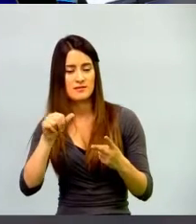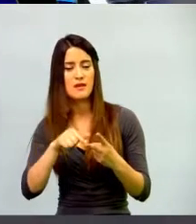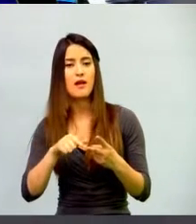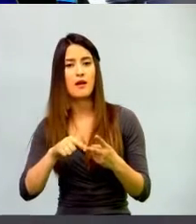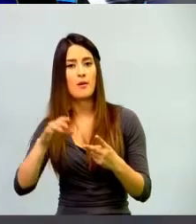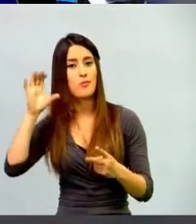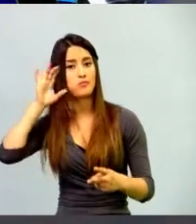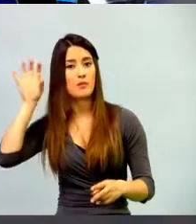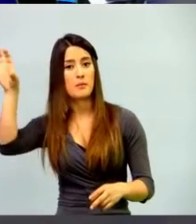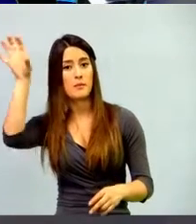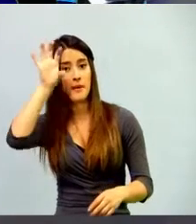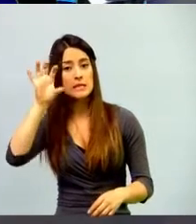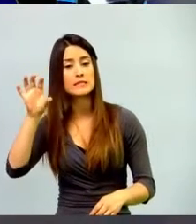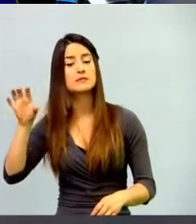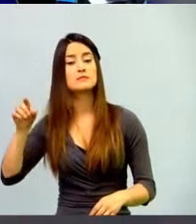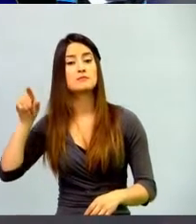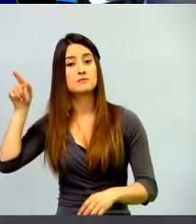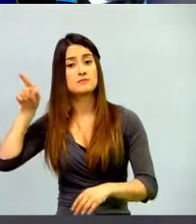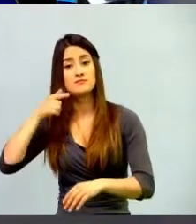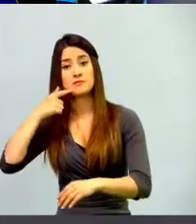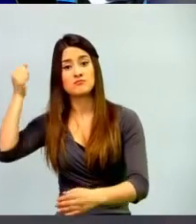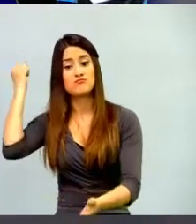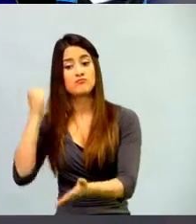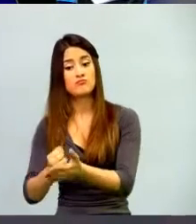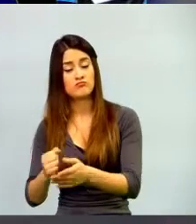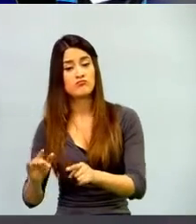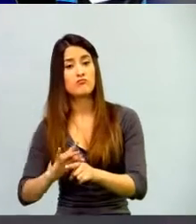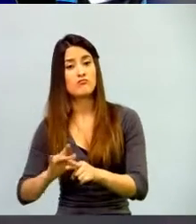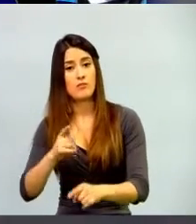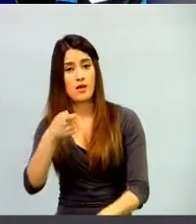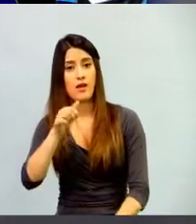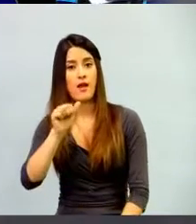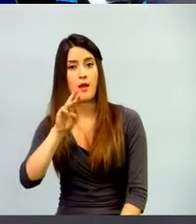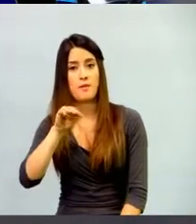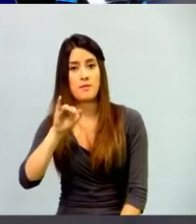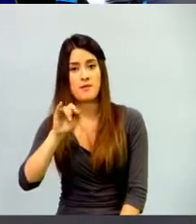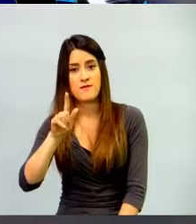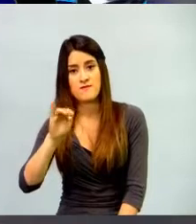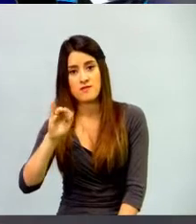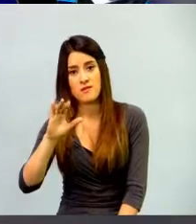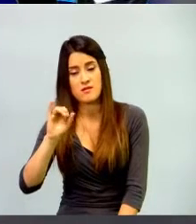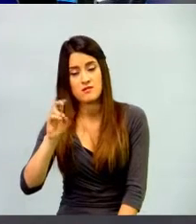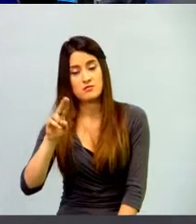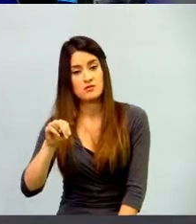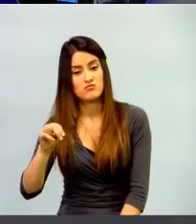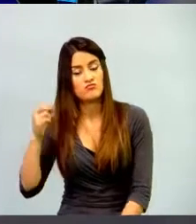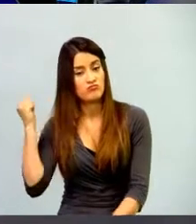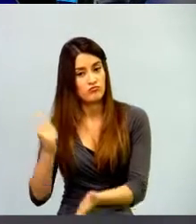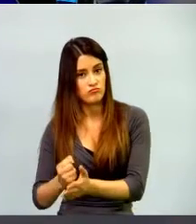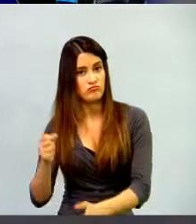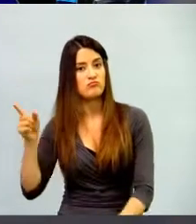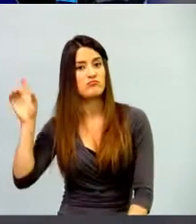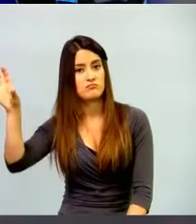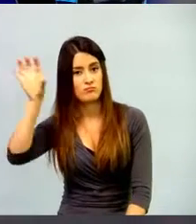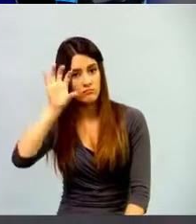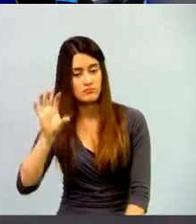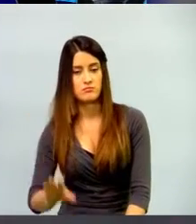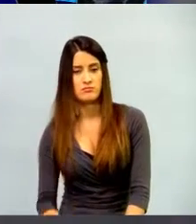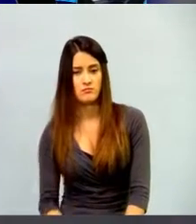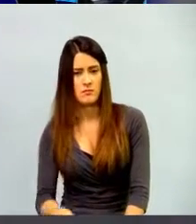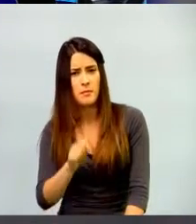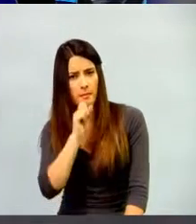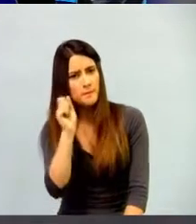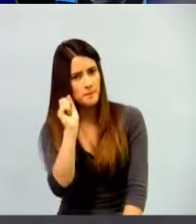los niños pequeños. Yo les pregunto a ustedes, ¿será que esa gamificación contribuirá con éxito